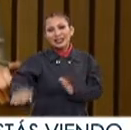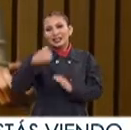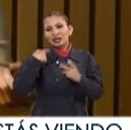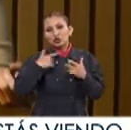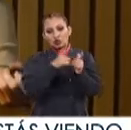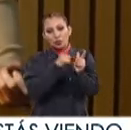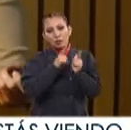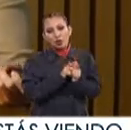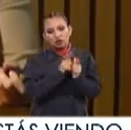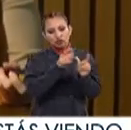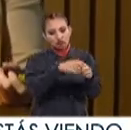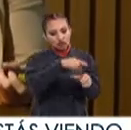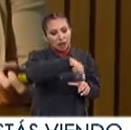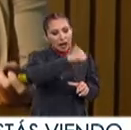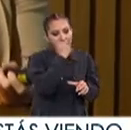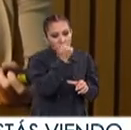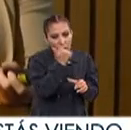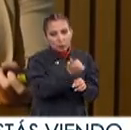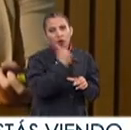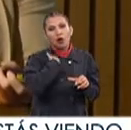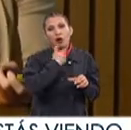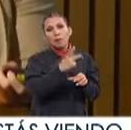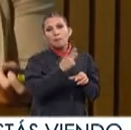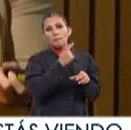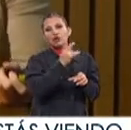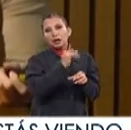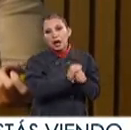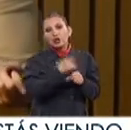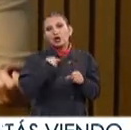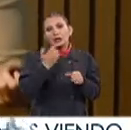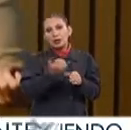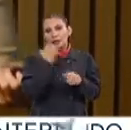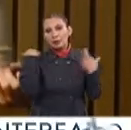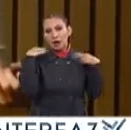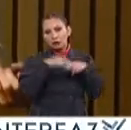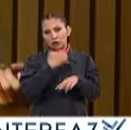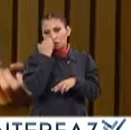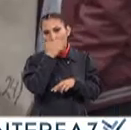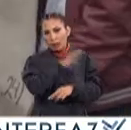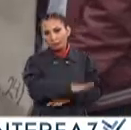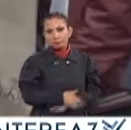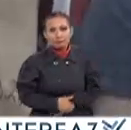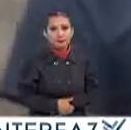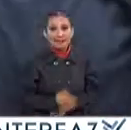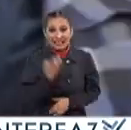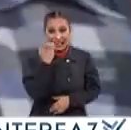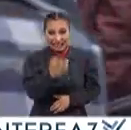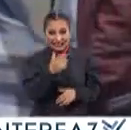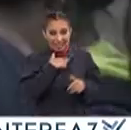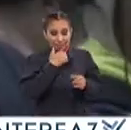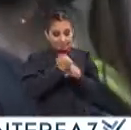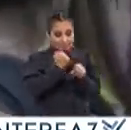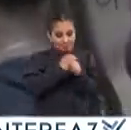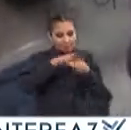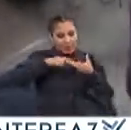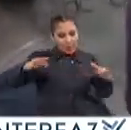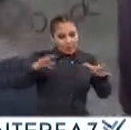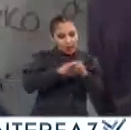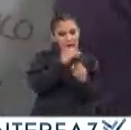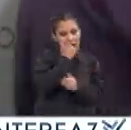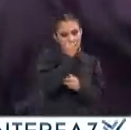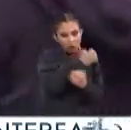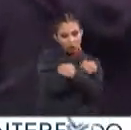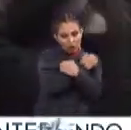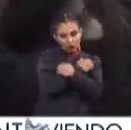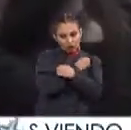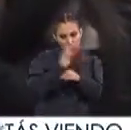brigadistas Constituidos por estudiantes de pregrado, posgrado y académicos de la facultad Este ejercicio vincula a estudiantes